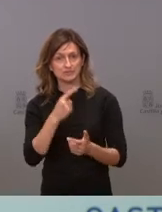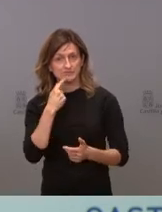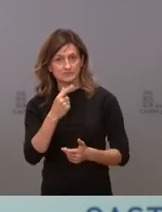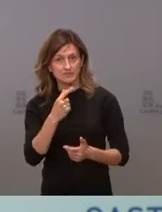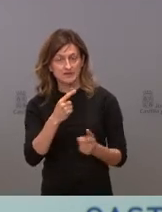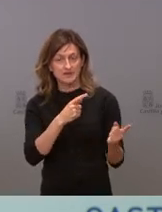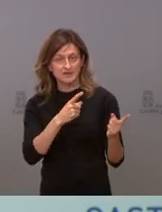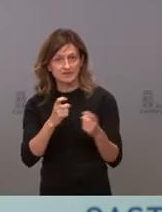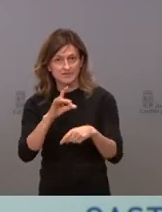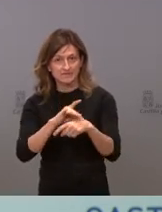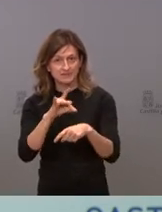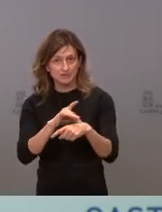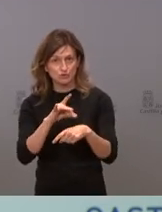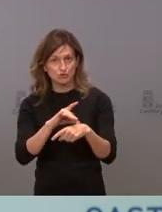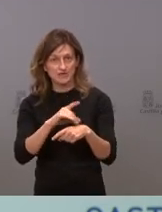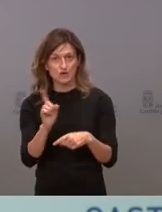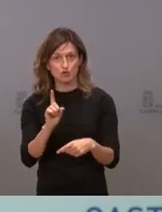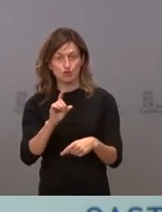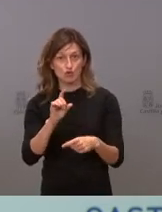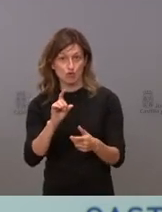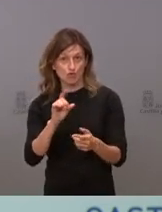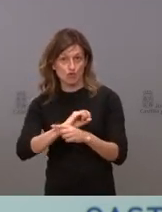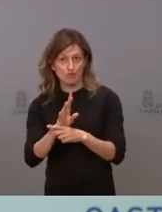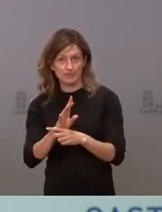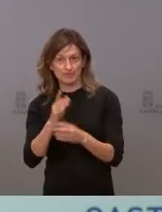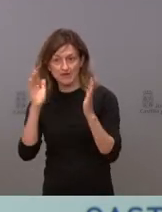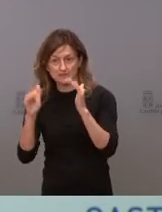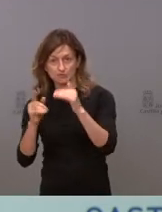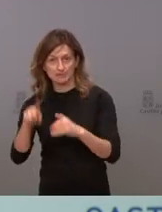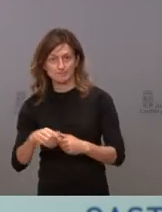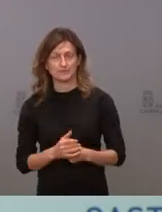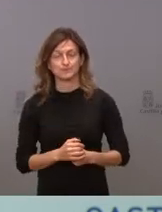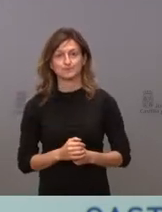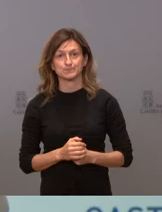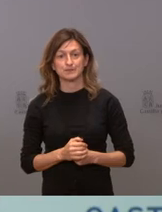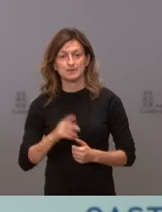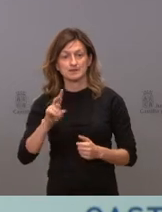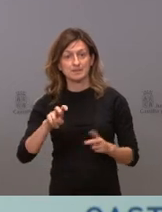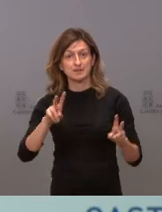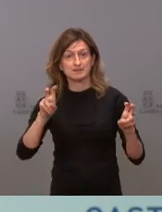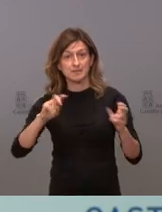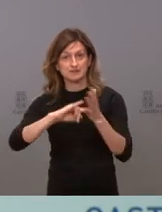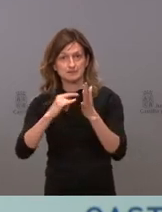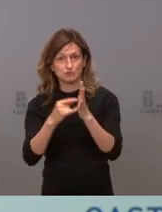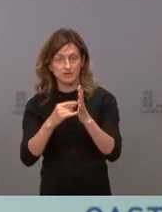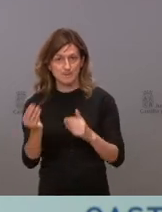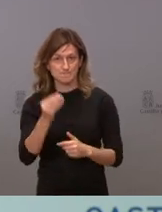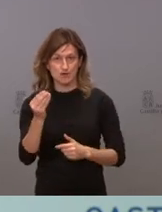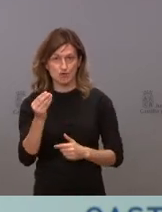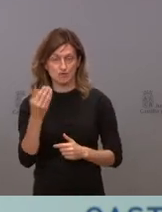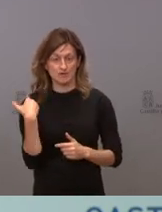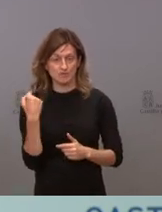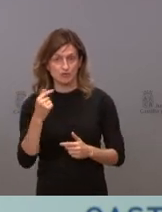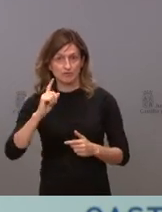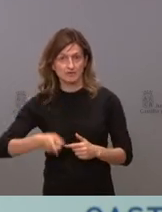intensidad de la patología no COVID. También hemos mejorado tecnológicamente. decir, que recientemente nuestra